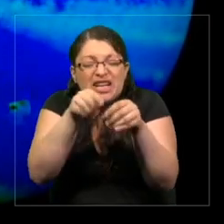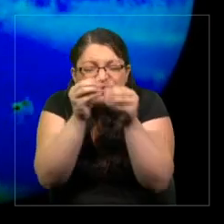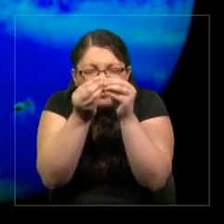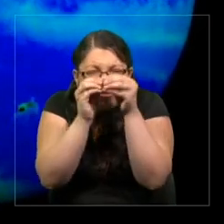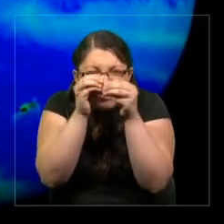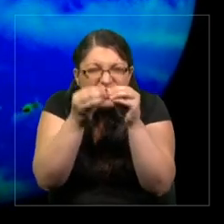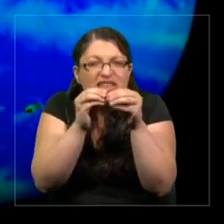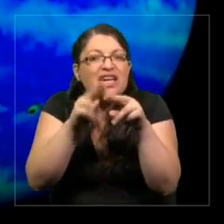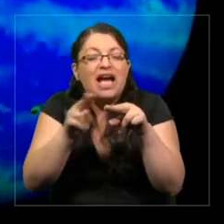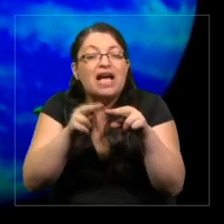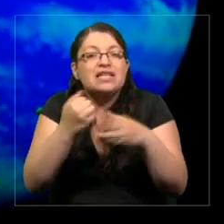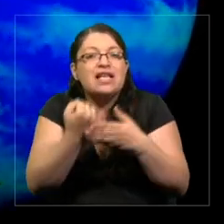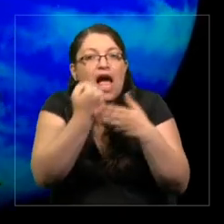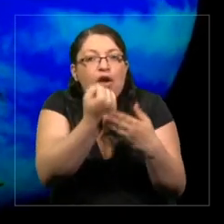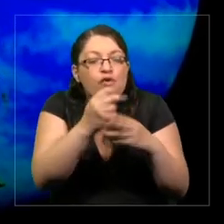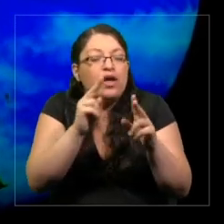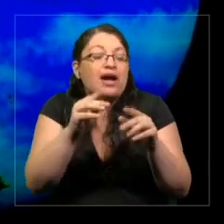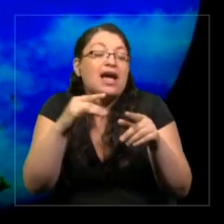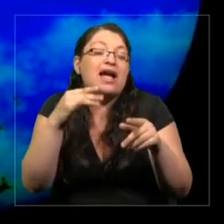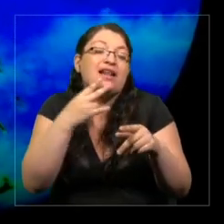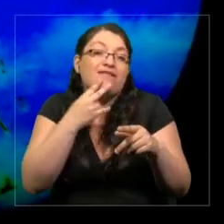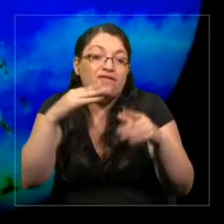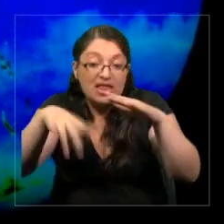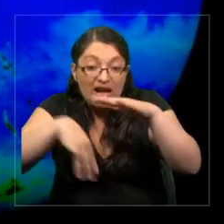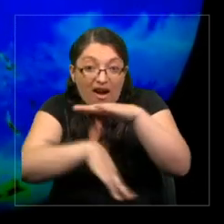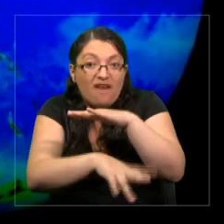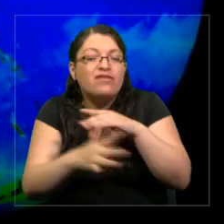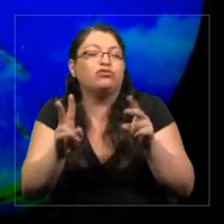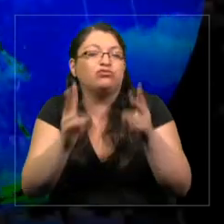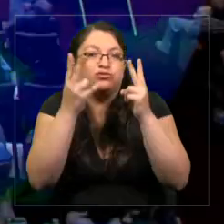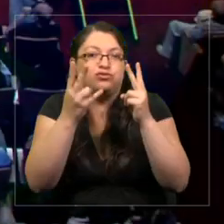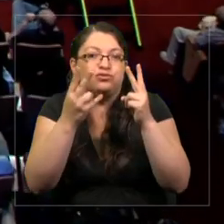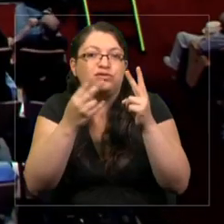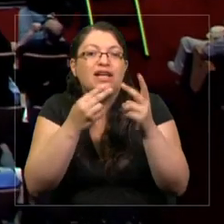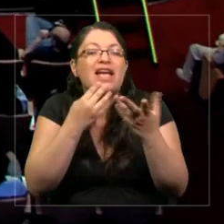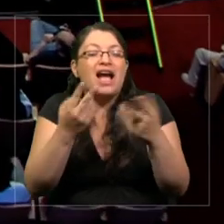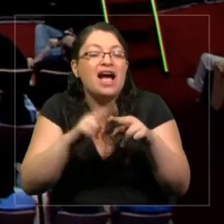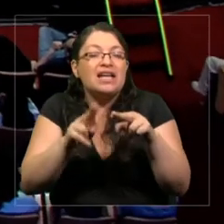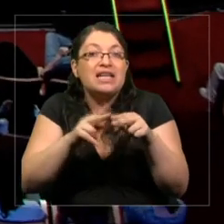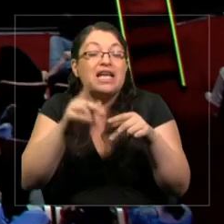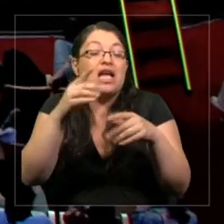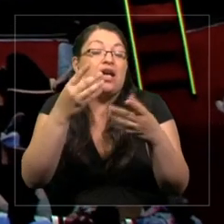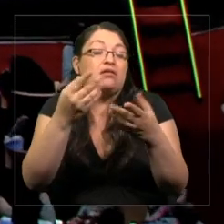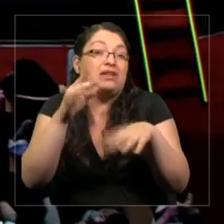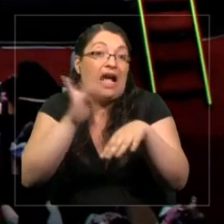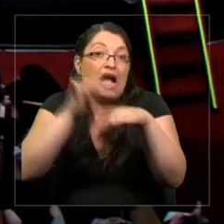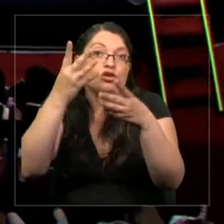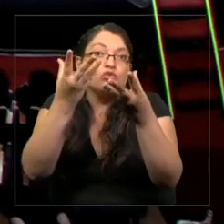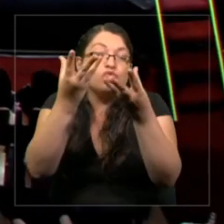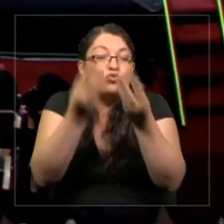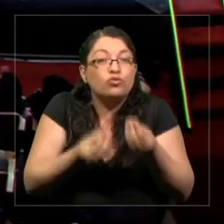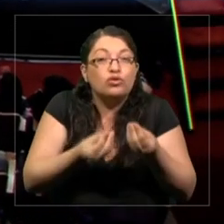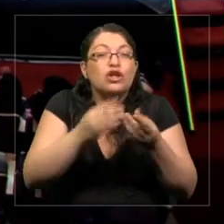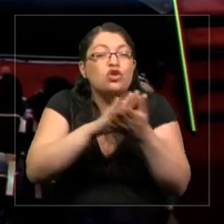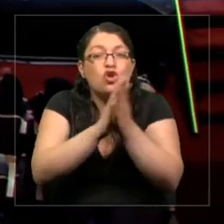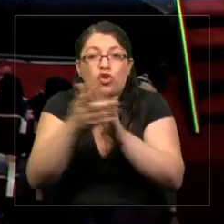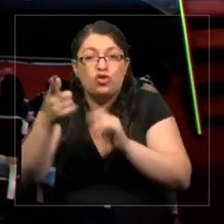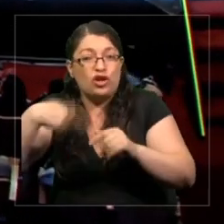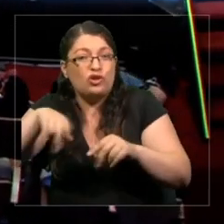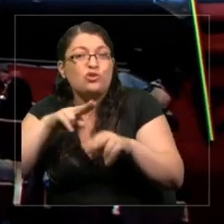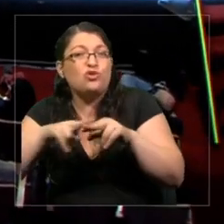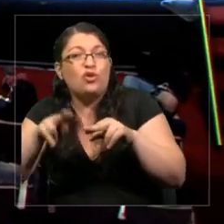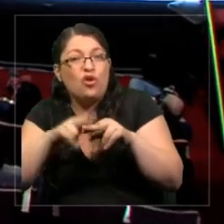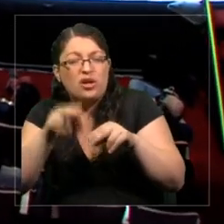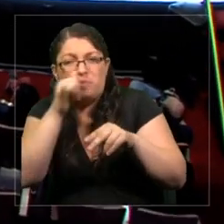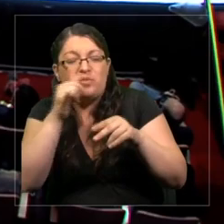marina, que pueden generar el oxígeno y absorben gran parte del calor y todo lo que ha sido generado por la sociedad humana y ellos